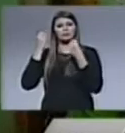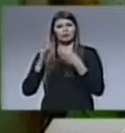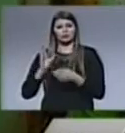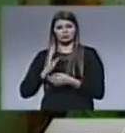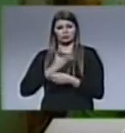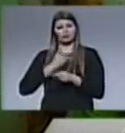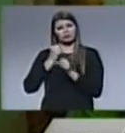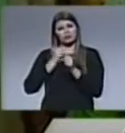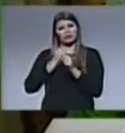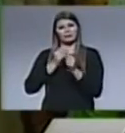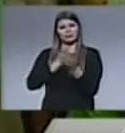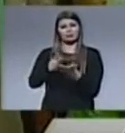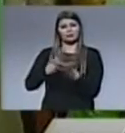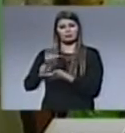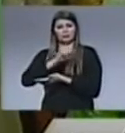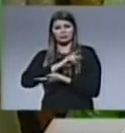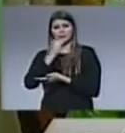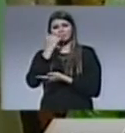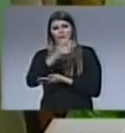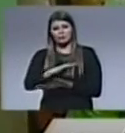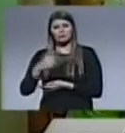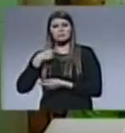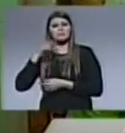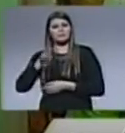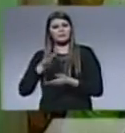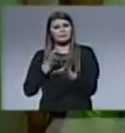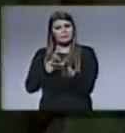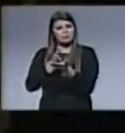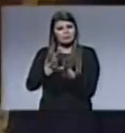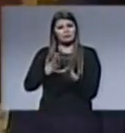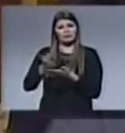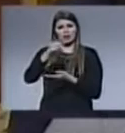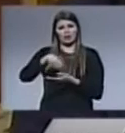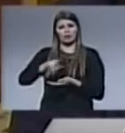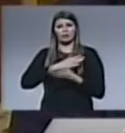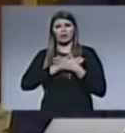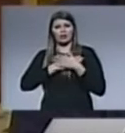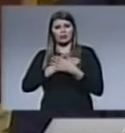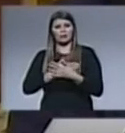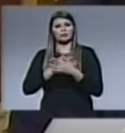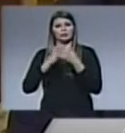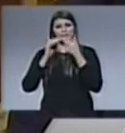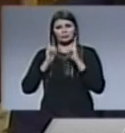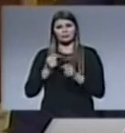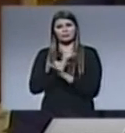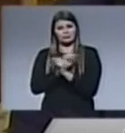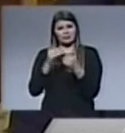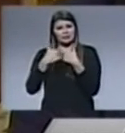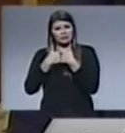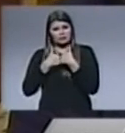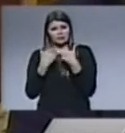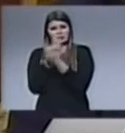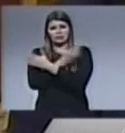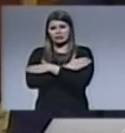lo que estamos trabajando. Vemos la forma de que estos niños puedan tener amor, puedan sentir el abrazo de